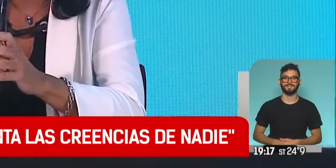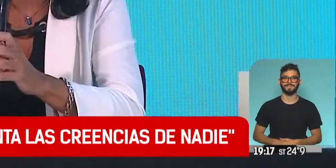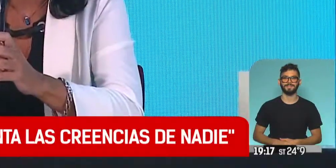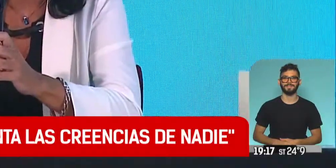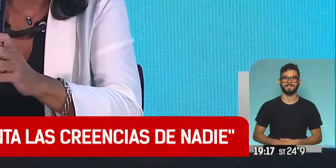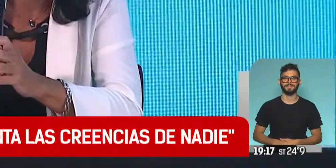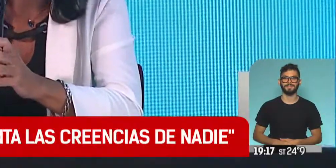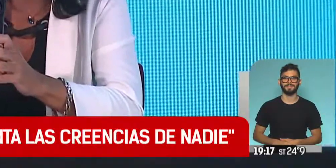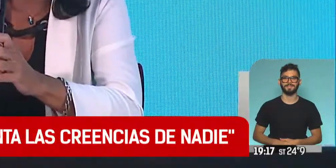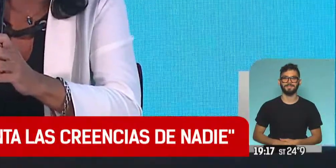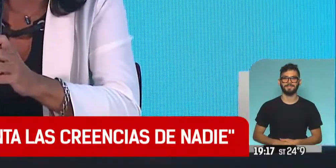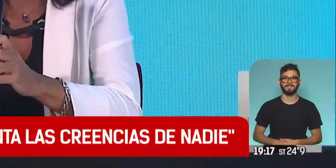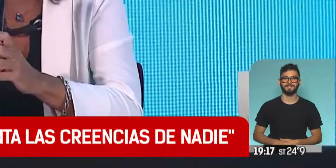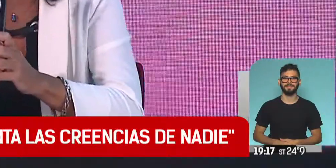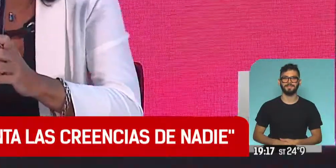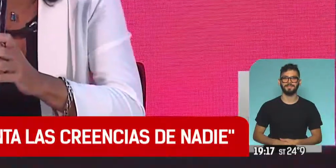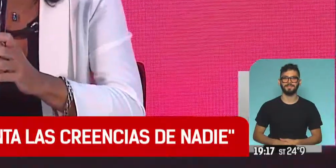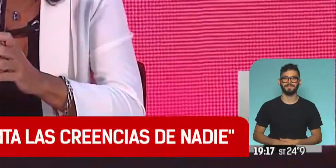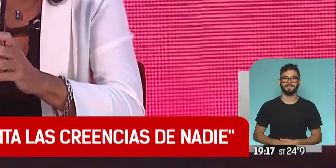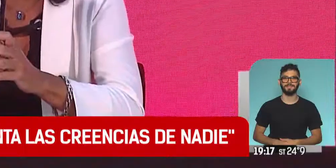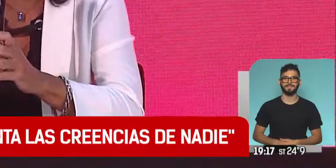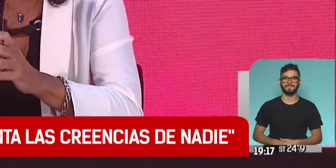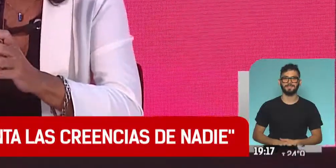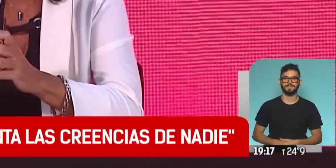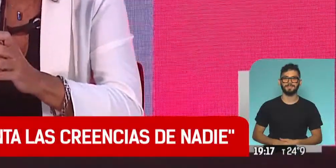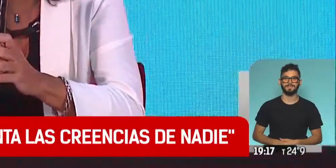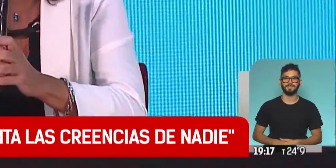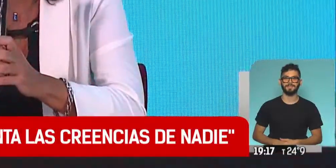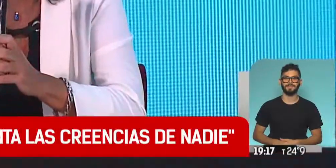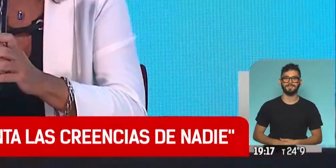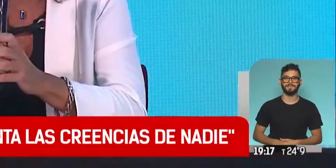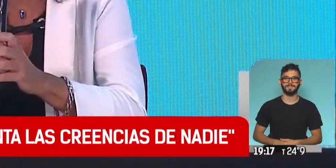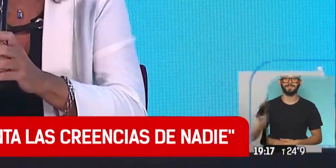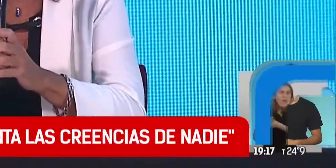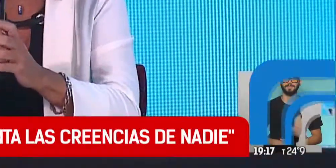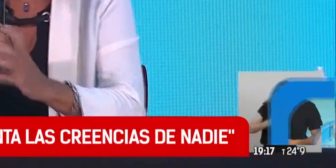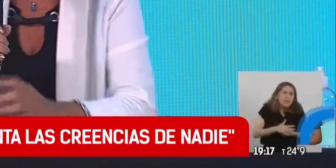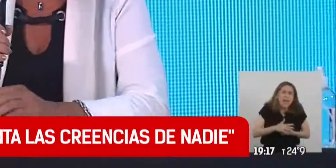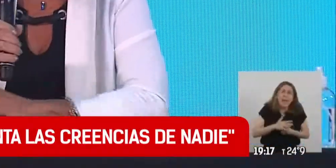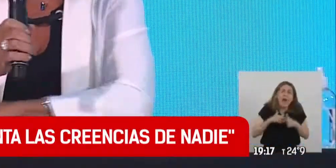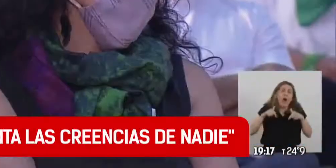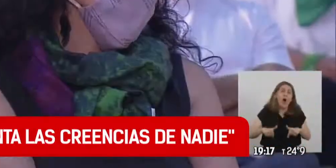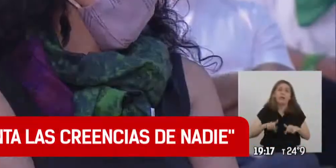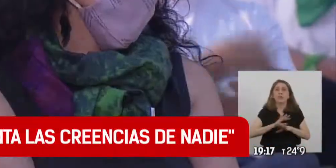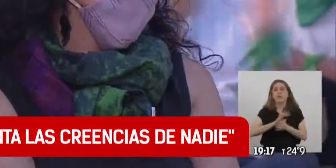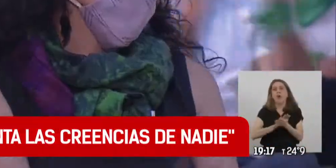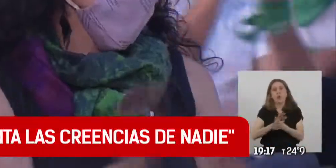allí en esa clandestinidad se sentido humilladas y hoy venimos a reparar esto.